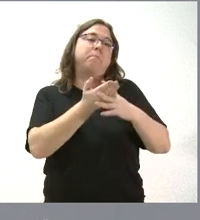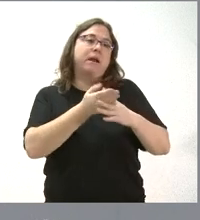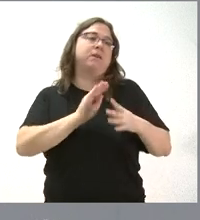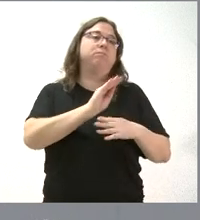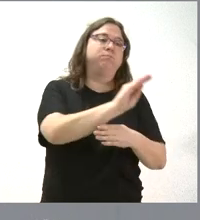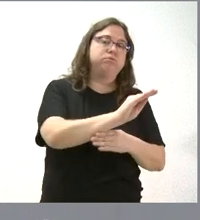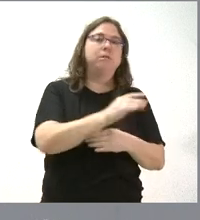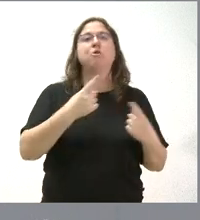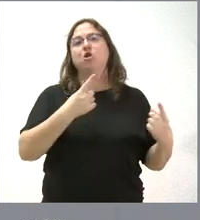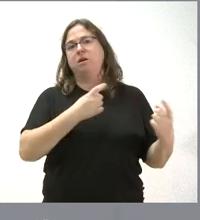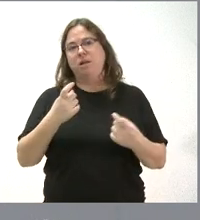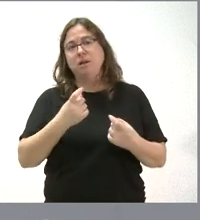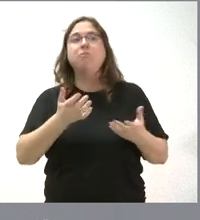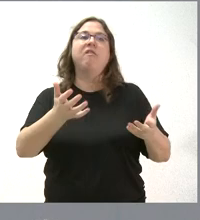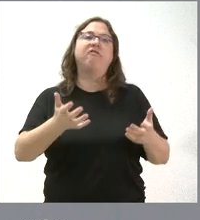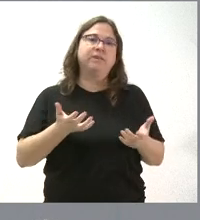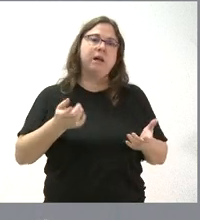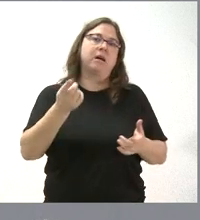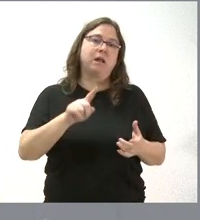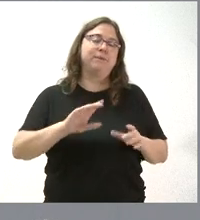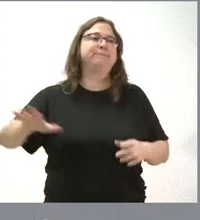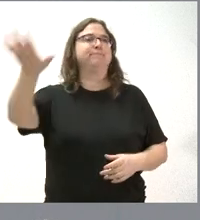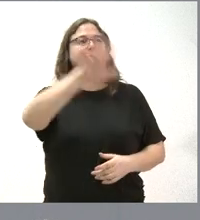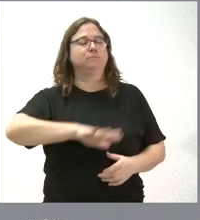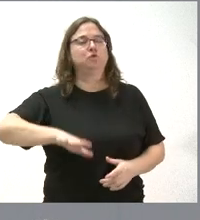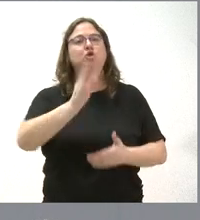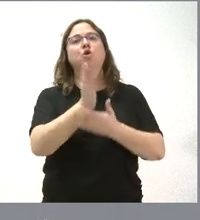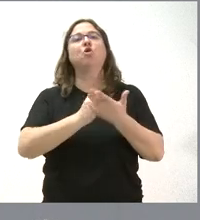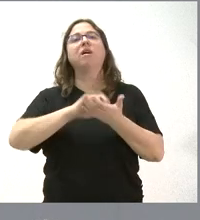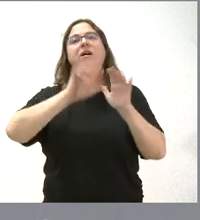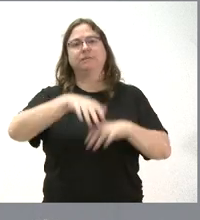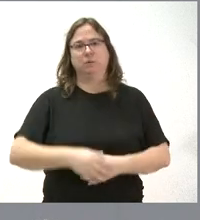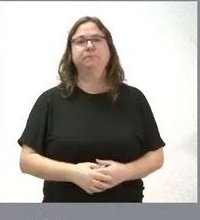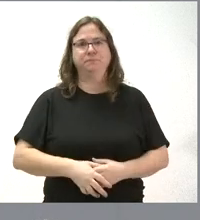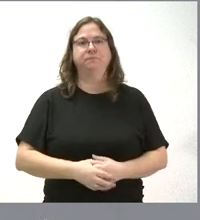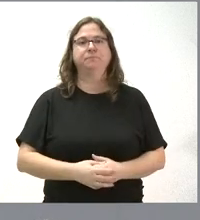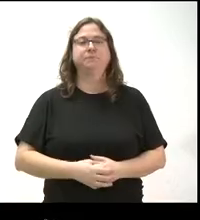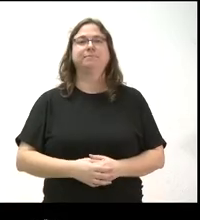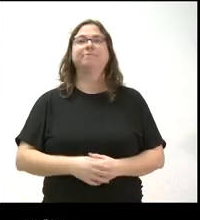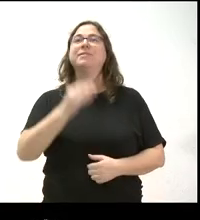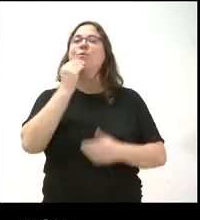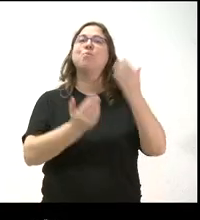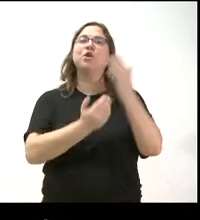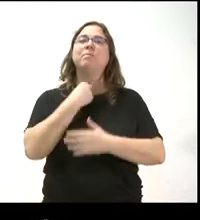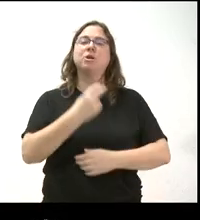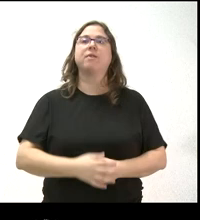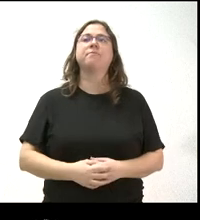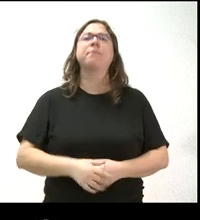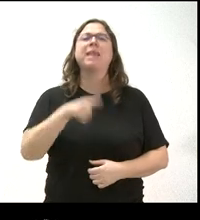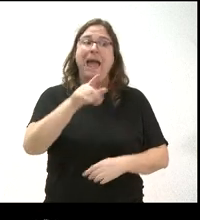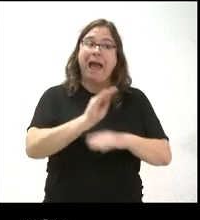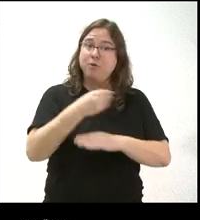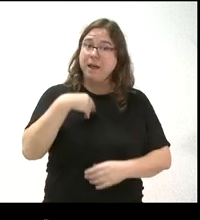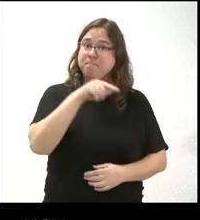nos parece también necesario porque se beneficia de esta actividad el conjunto de la comunidad autónoma y no solamente un municipio. Buenos días, portavoz. Sí, buenos días. Y esta ayuda,